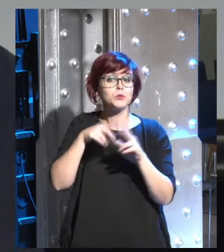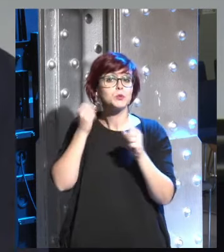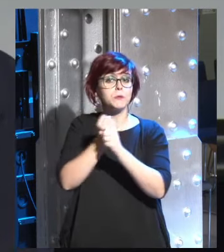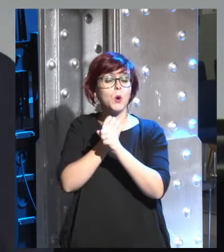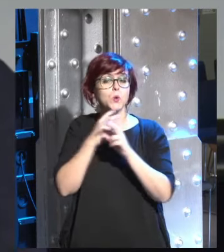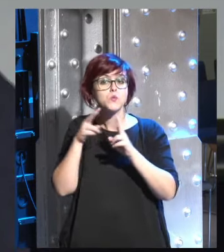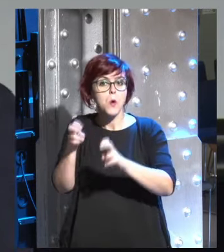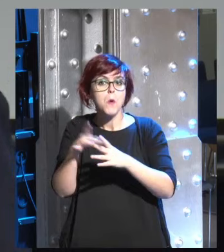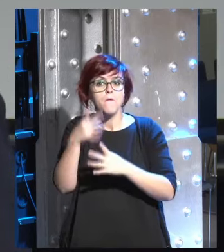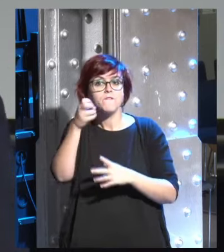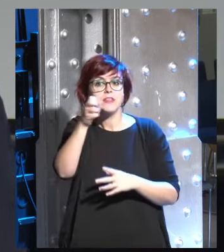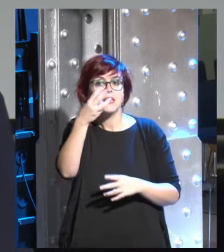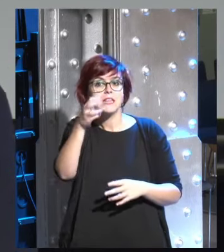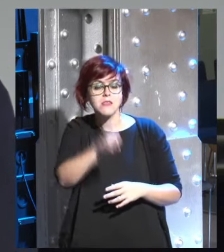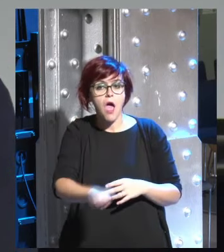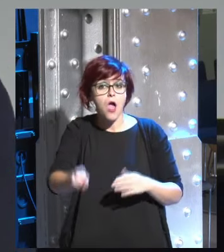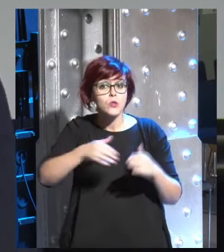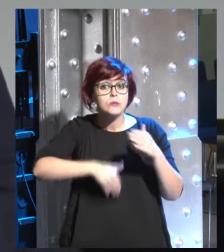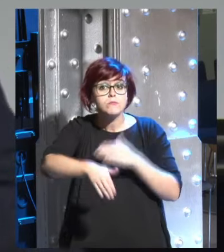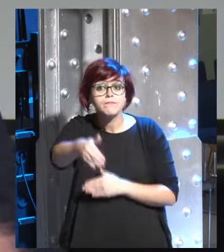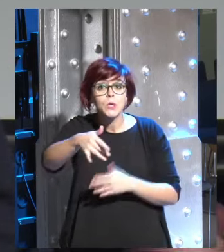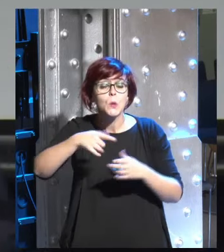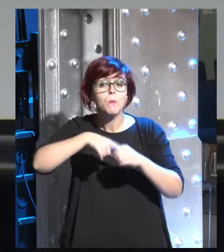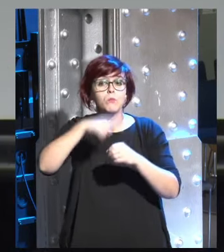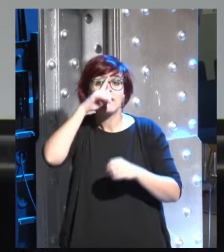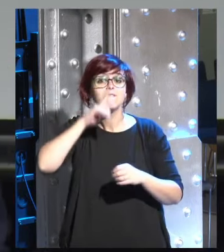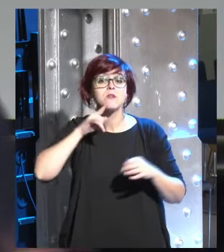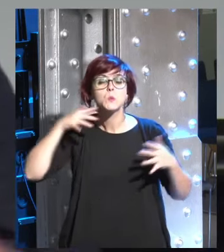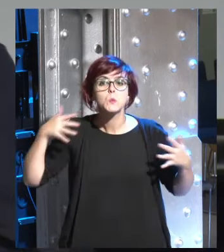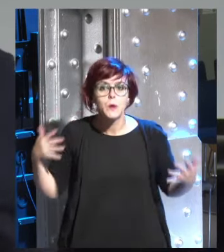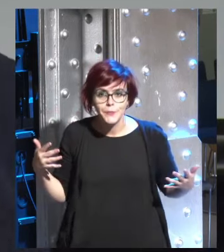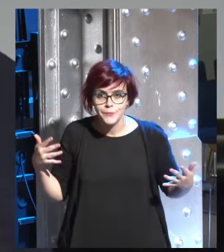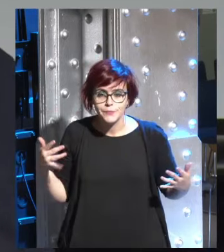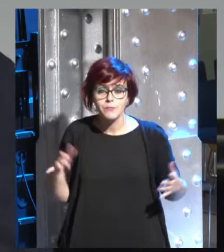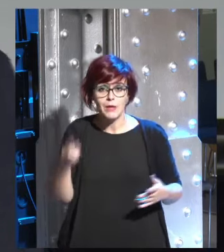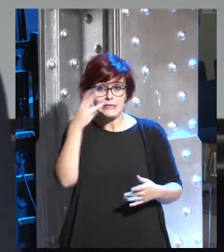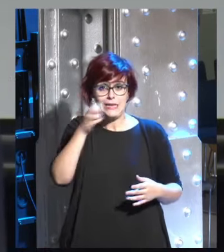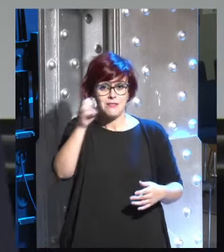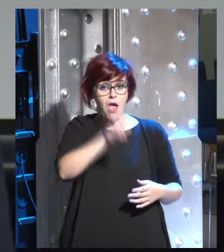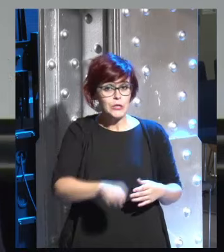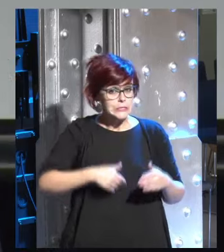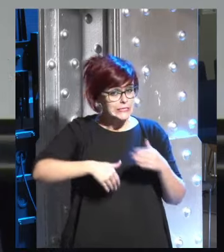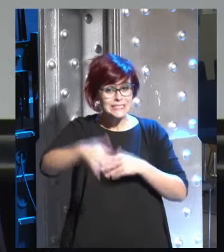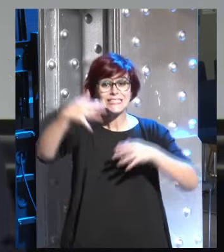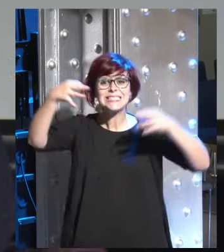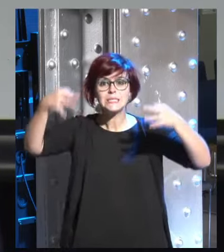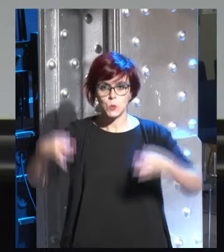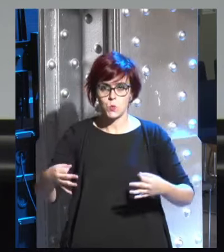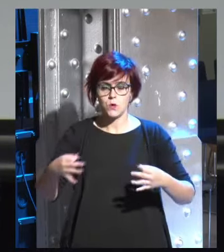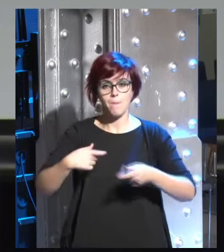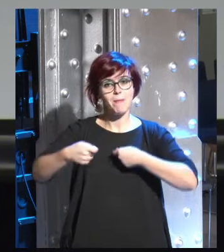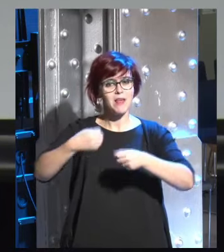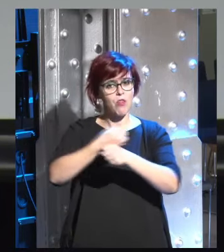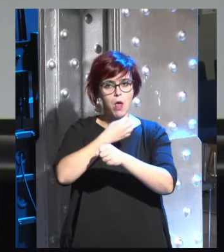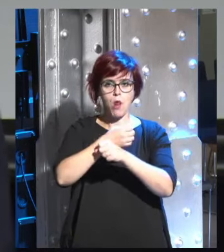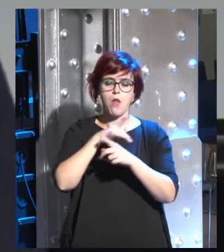trabajo de dentro de 20 o 30 años lo único que conocemos es que dentro de 30 años el mercado laboral va a